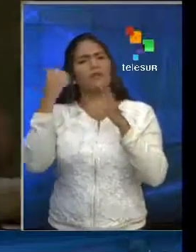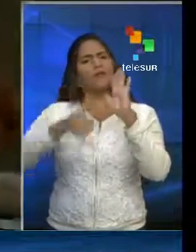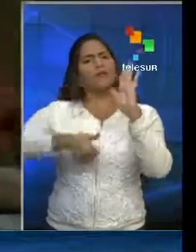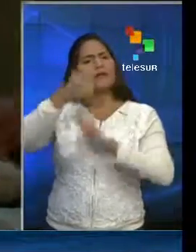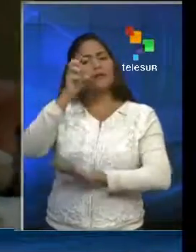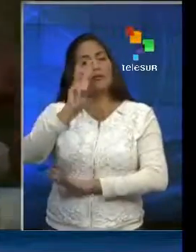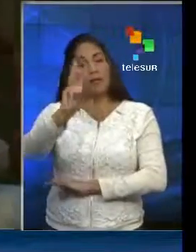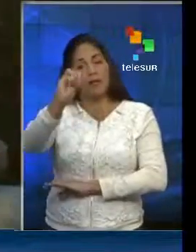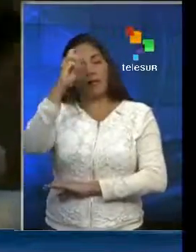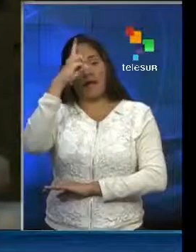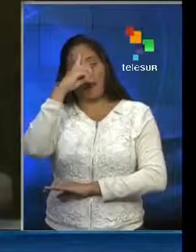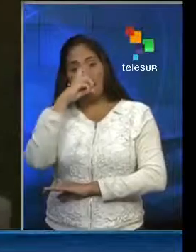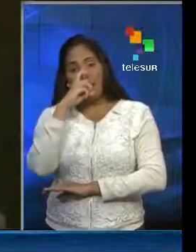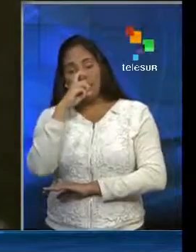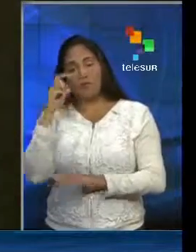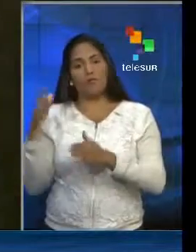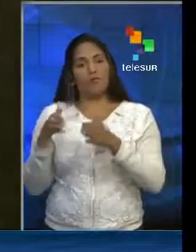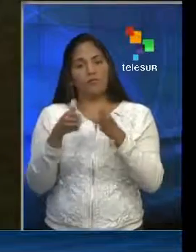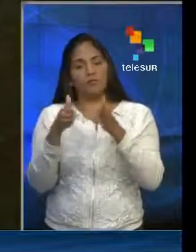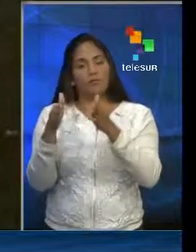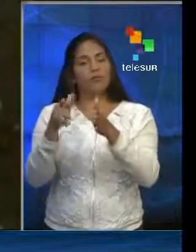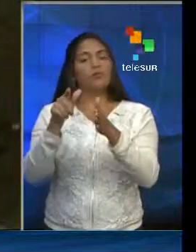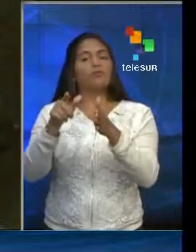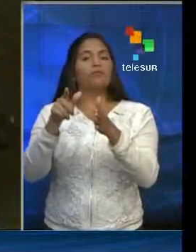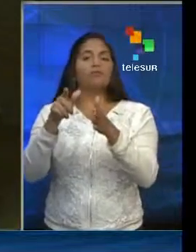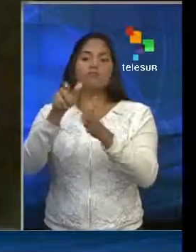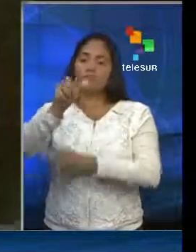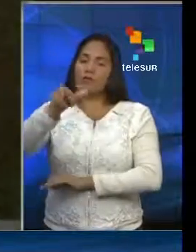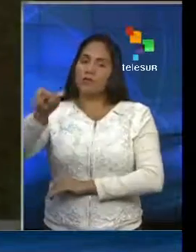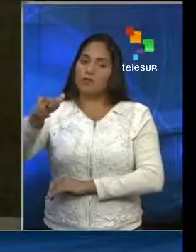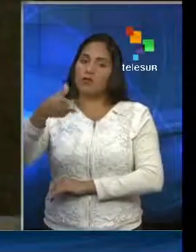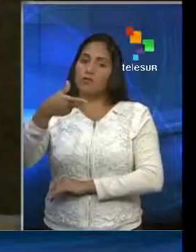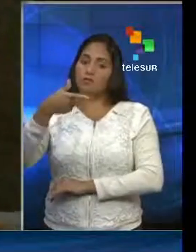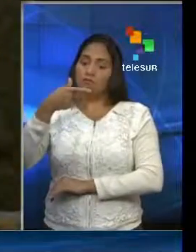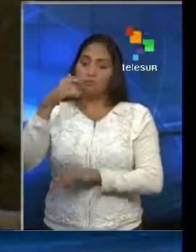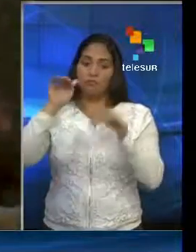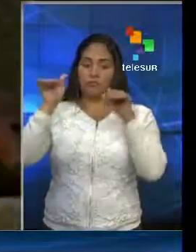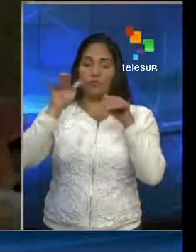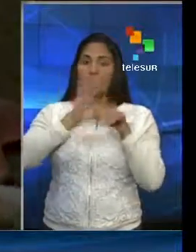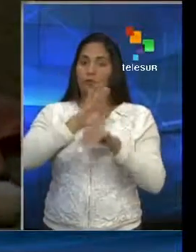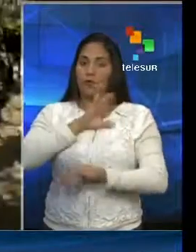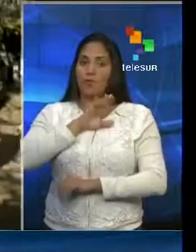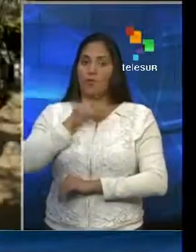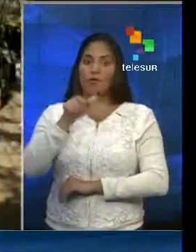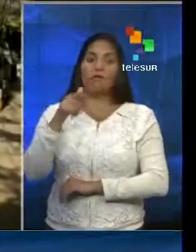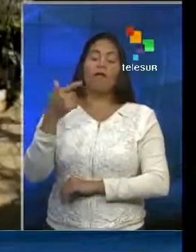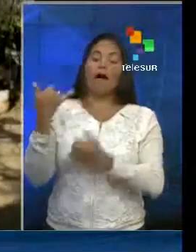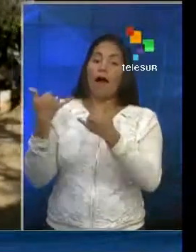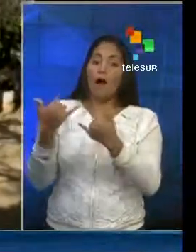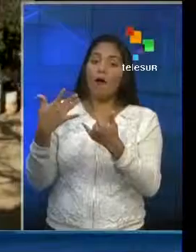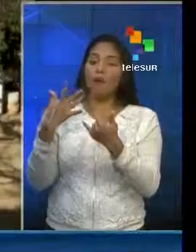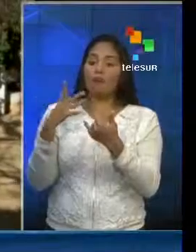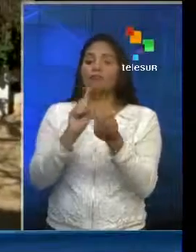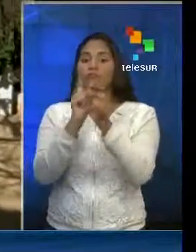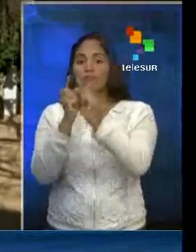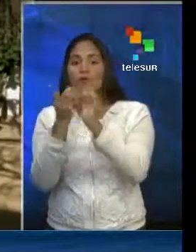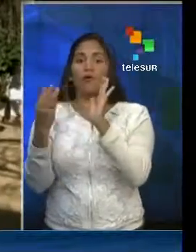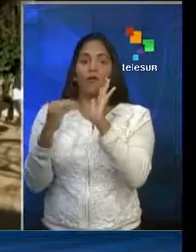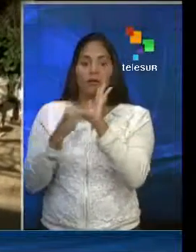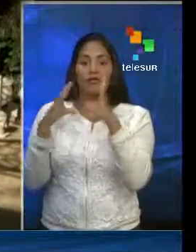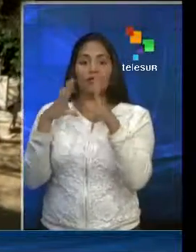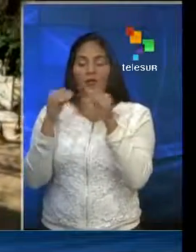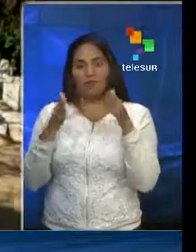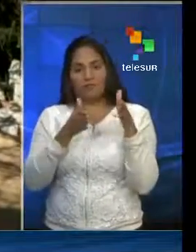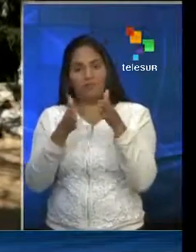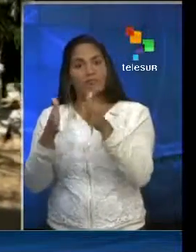-Aqad se quedó impresionado por la civilización faraónica y sus monumentos. A su vuelta a la franja de Gaza,